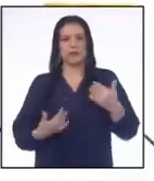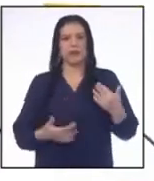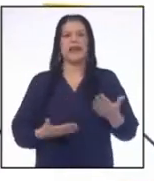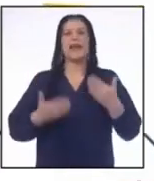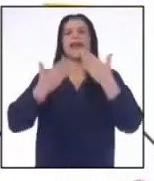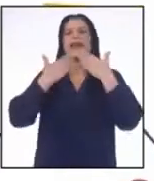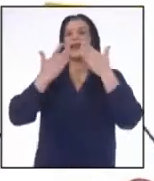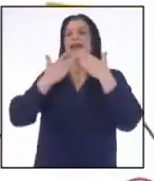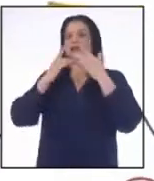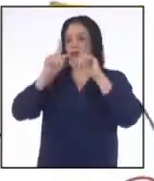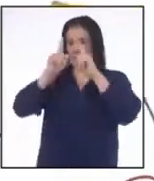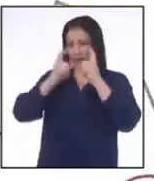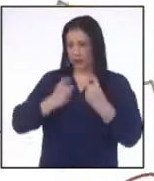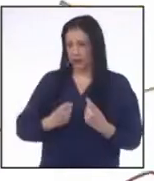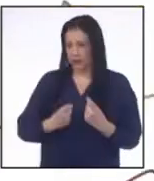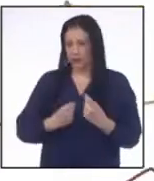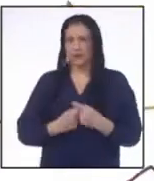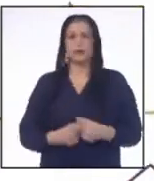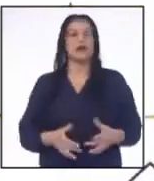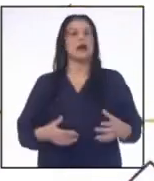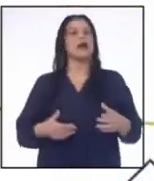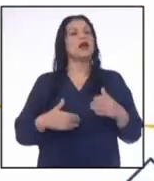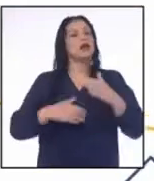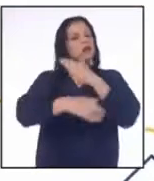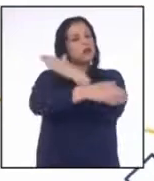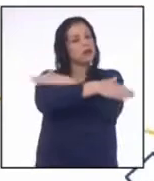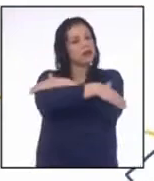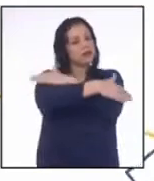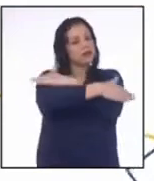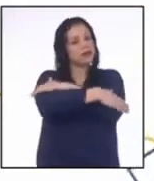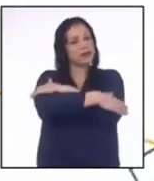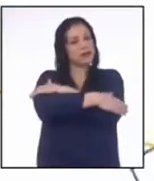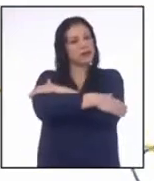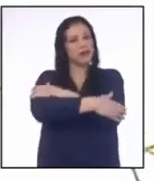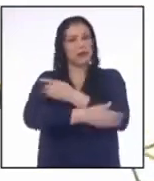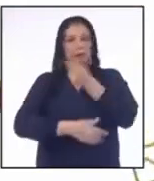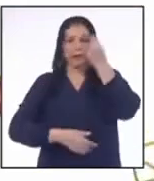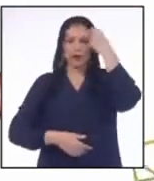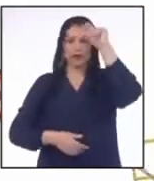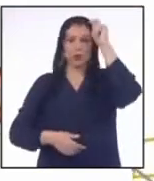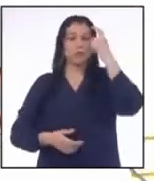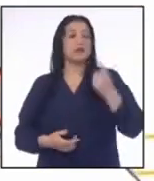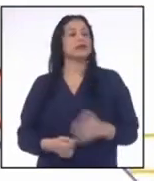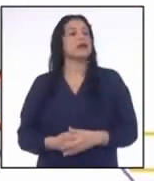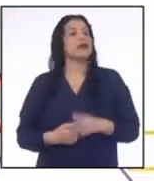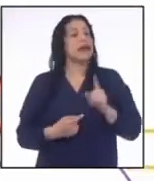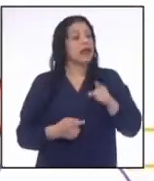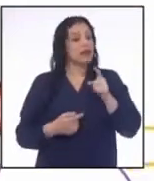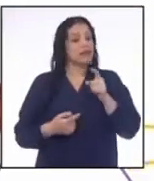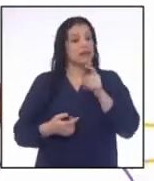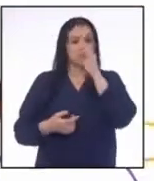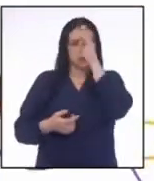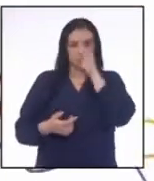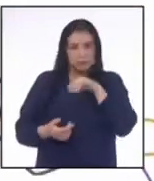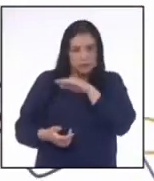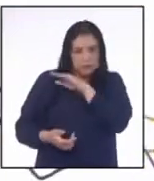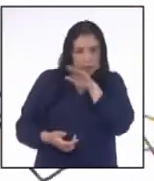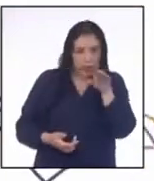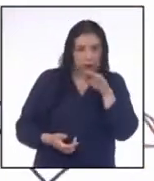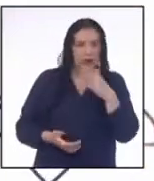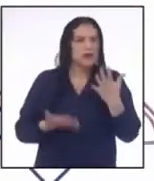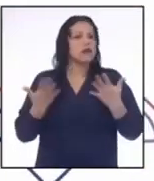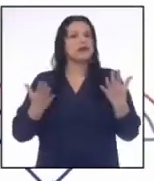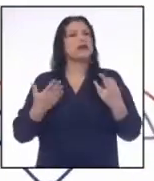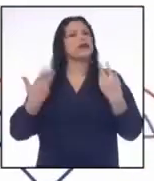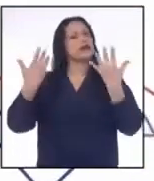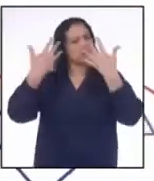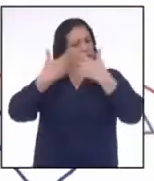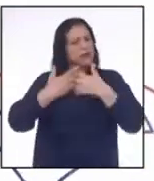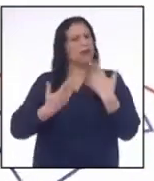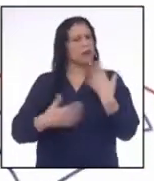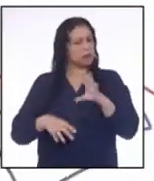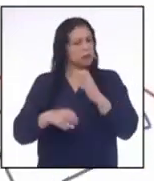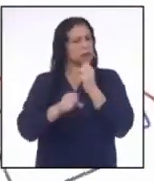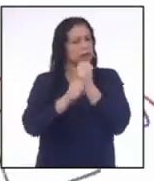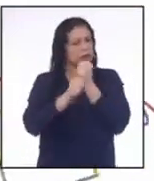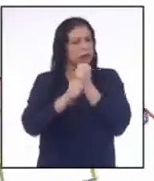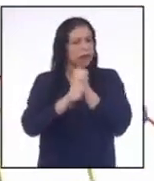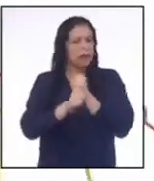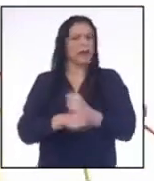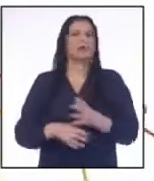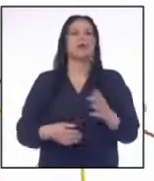Gracias por la pregunta Y un gran saludo para Tumbes Este gráfico está relacionado con lo que hemos trabajado